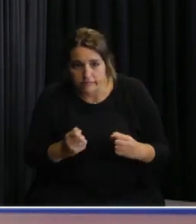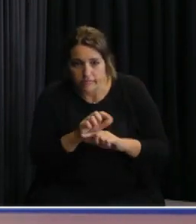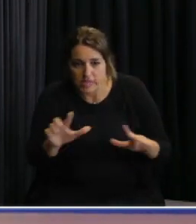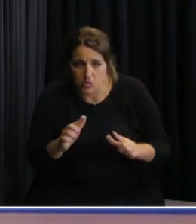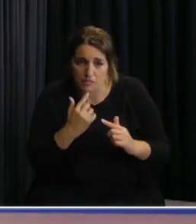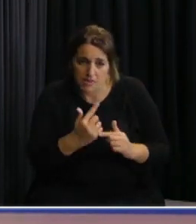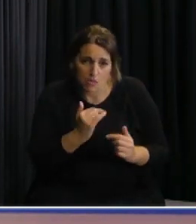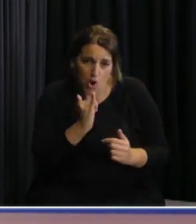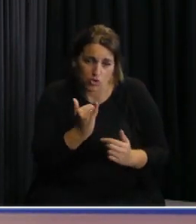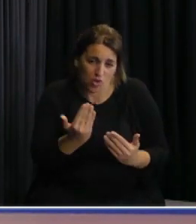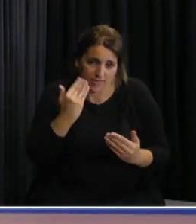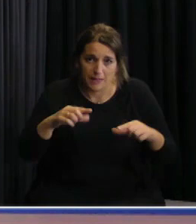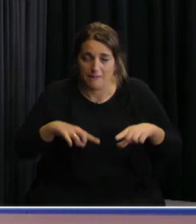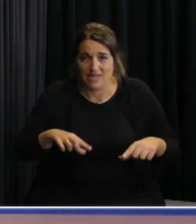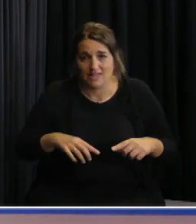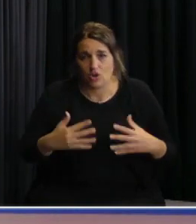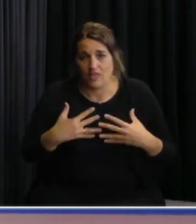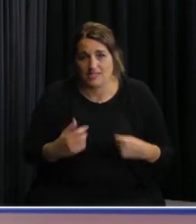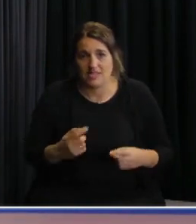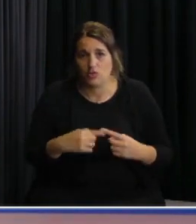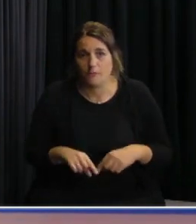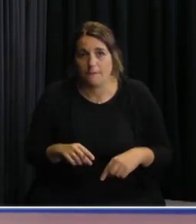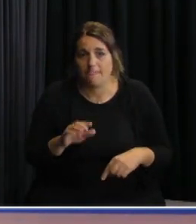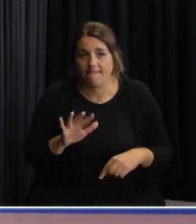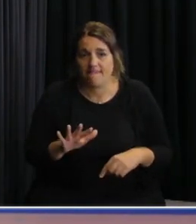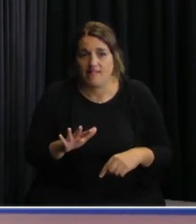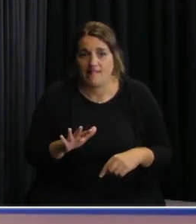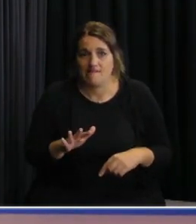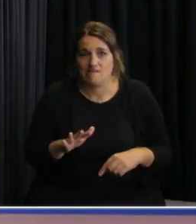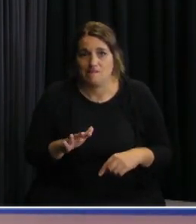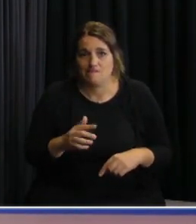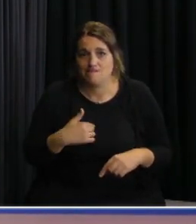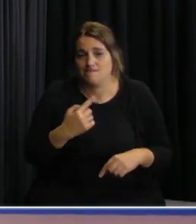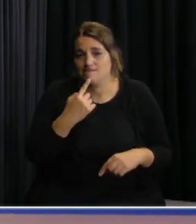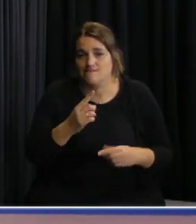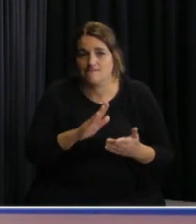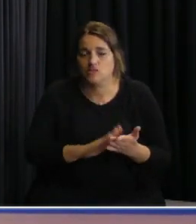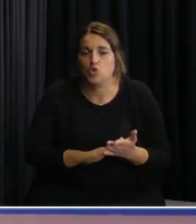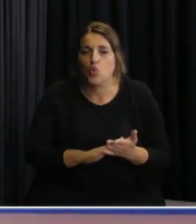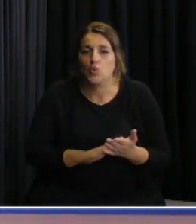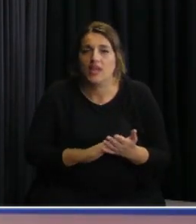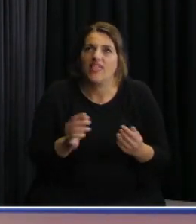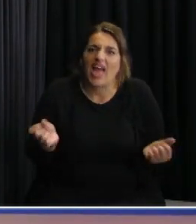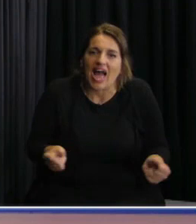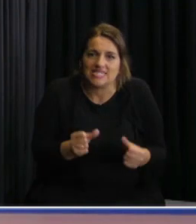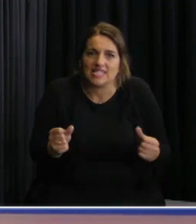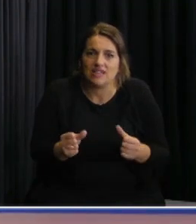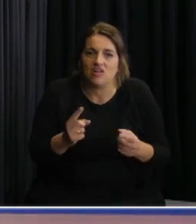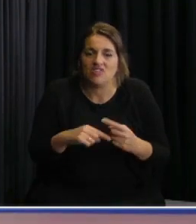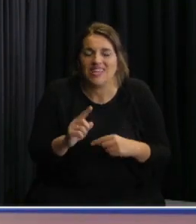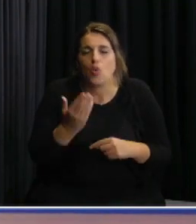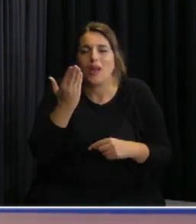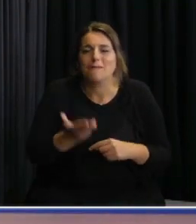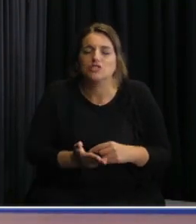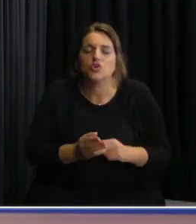el Ministro Salinas las medidas y en eso cuando yo hablo de una intervención hablo de que va a haber una persona